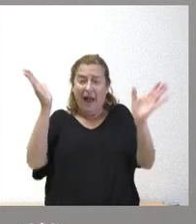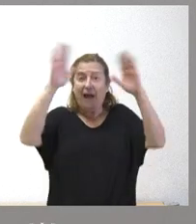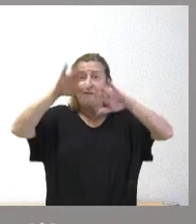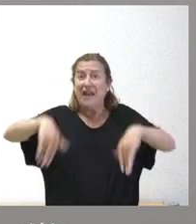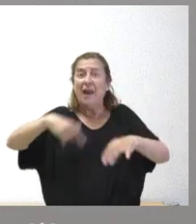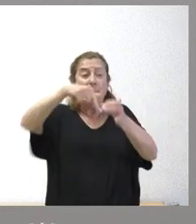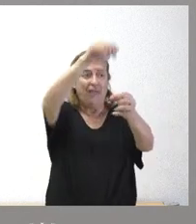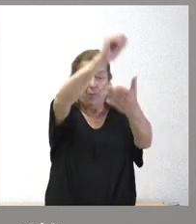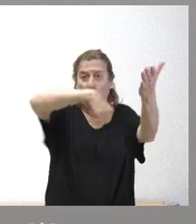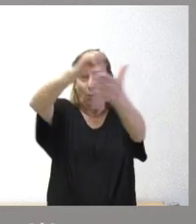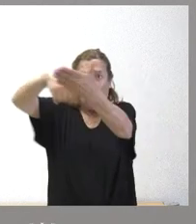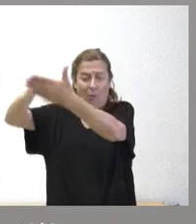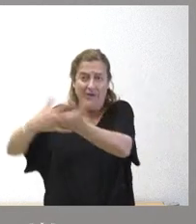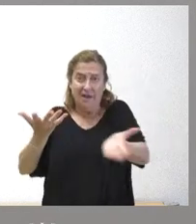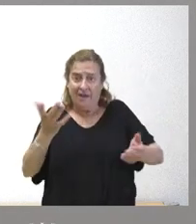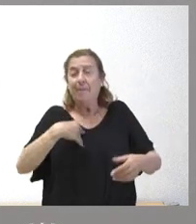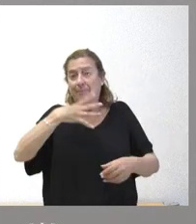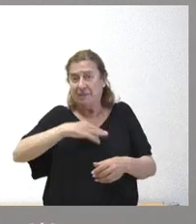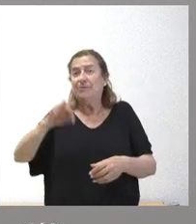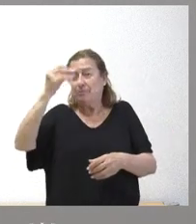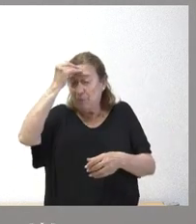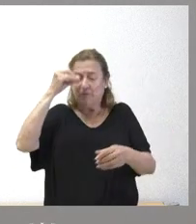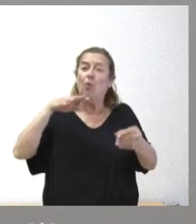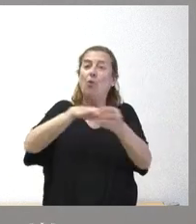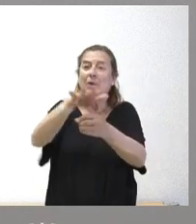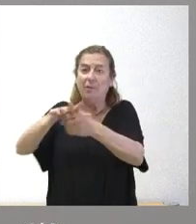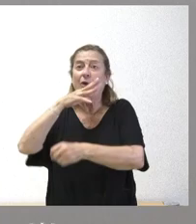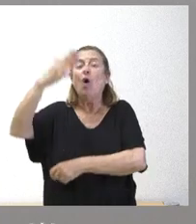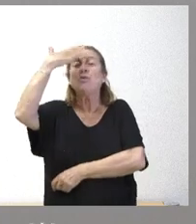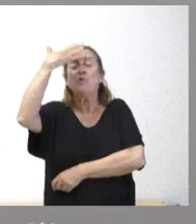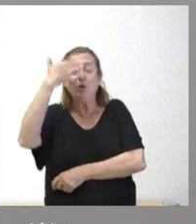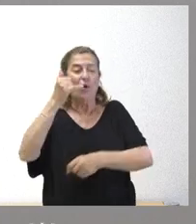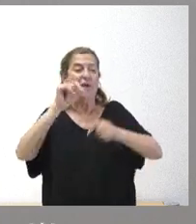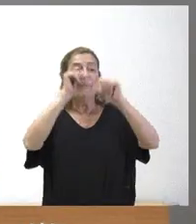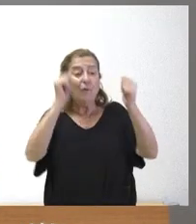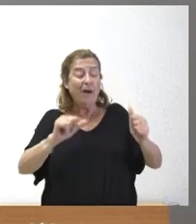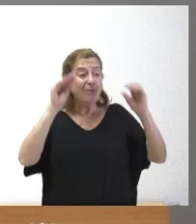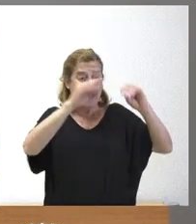y sin pudirse cubrir a pesar de que tenemos el tutor y el procedimiento formativo correspondiente.